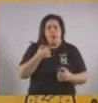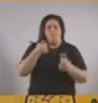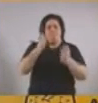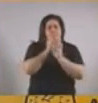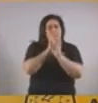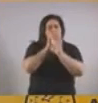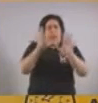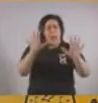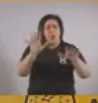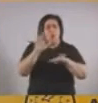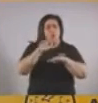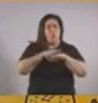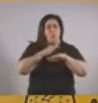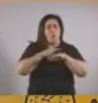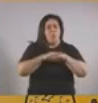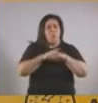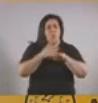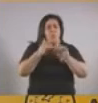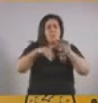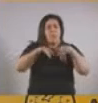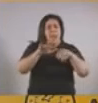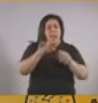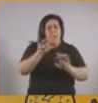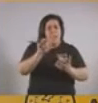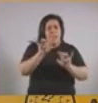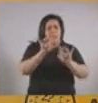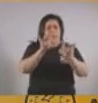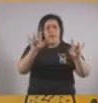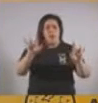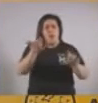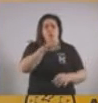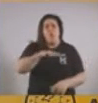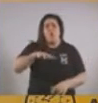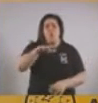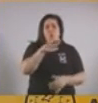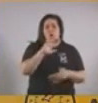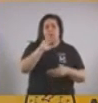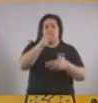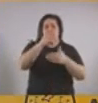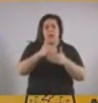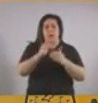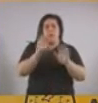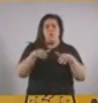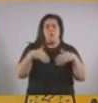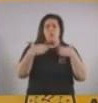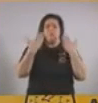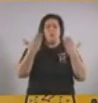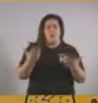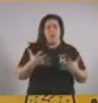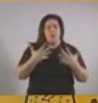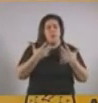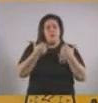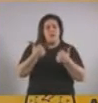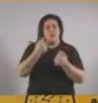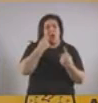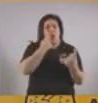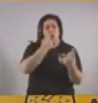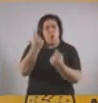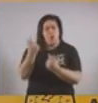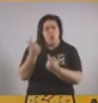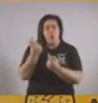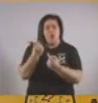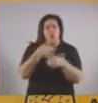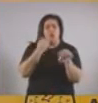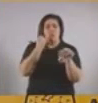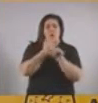el principal motivo de riesgo son los encuentros sociales cerrados. Por eso vamos a fortalecer los controles, vamos